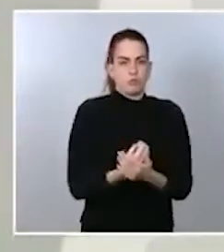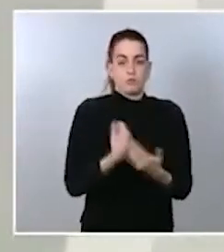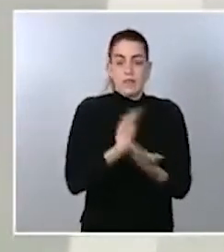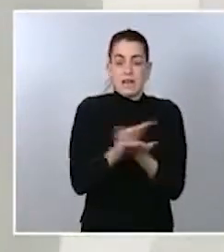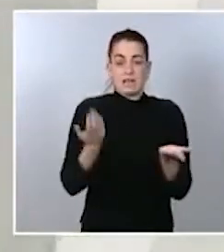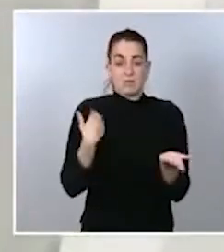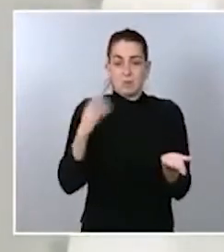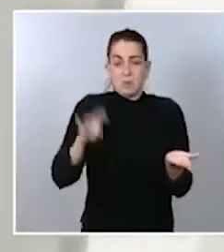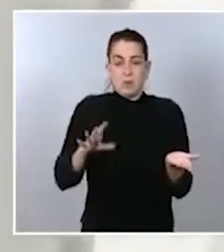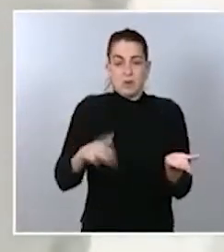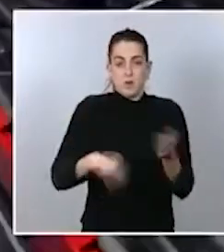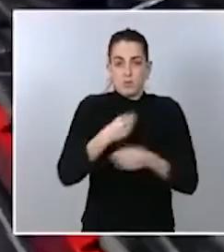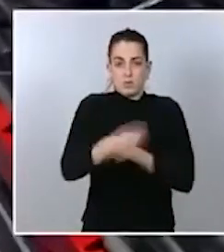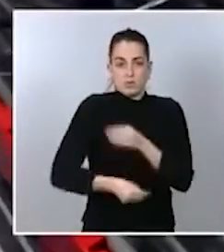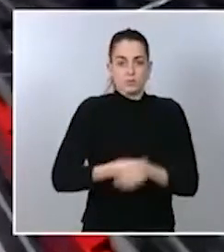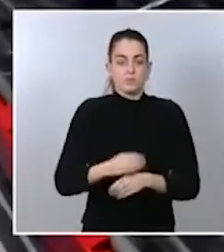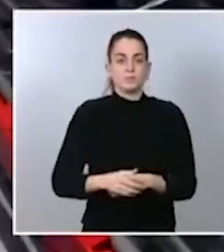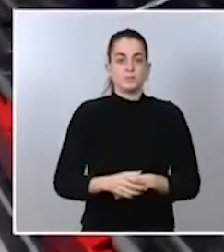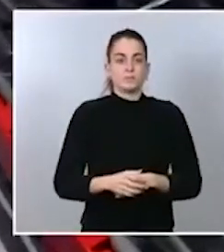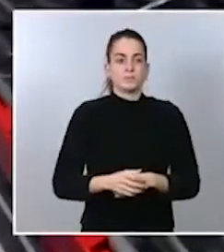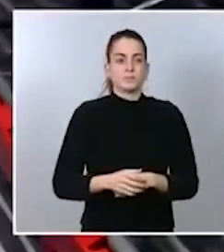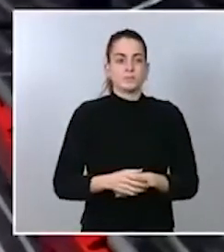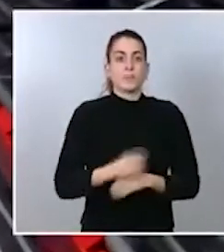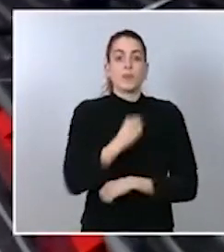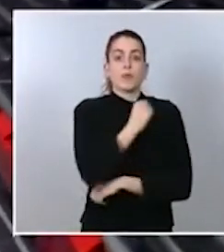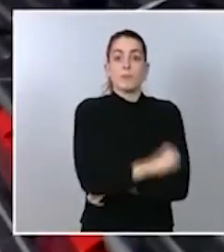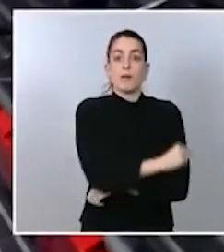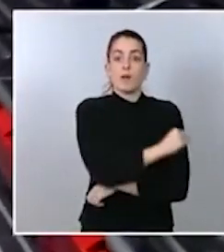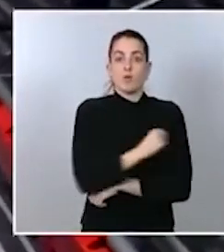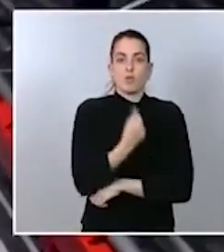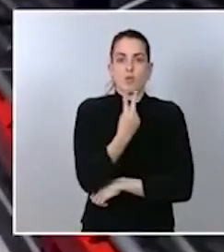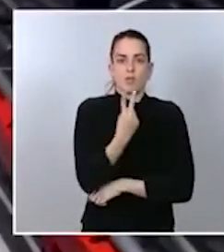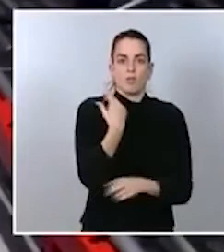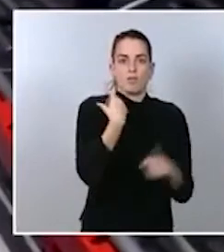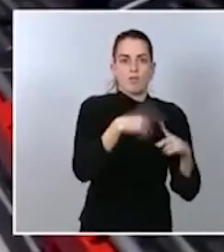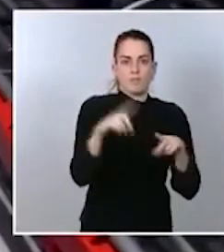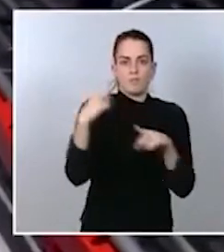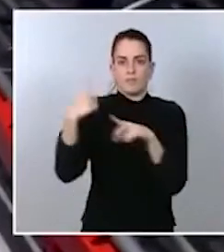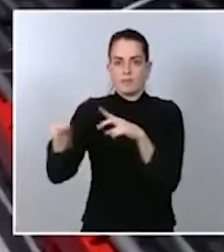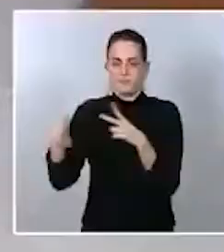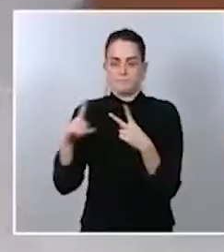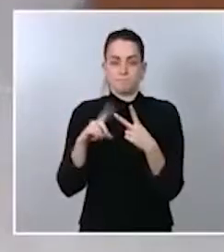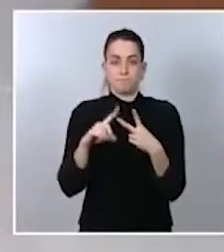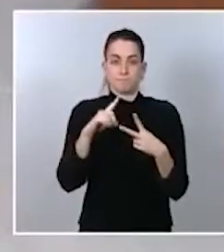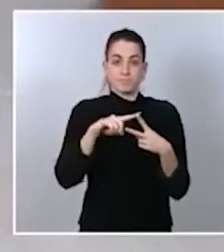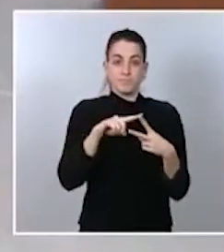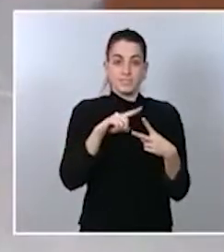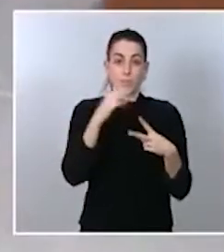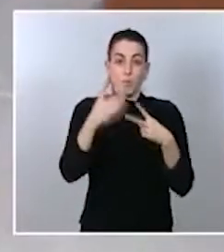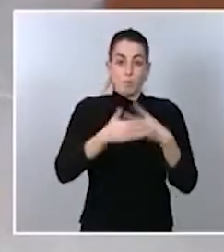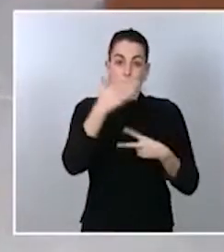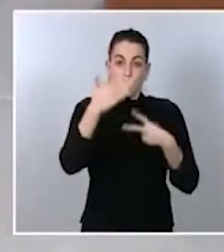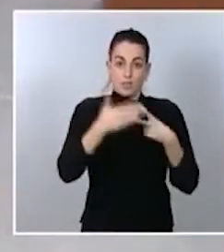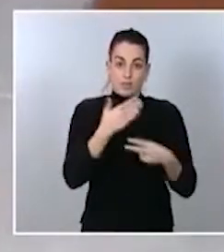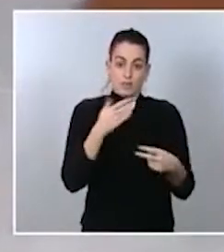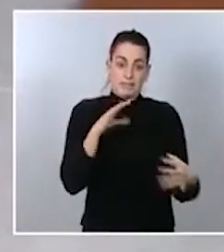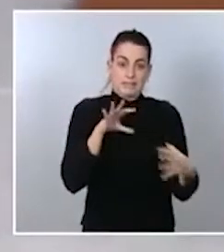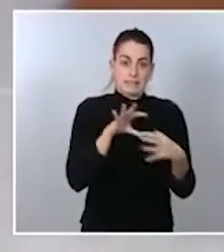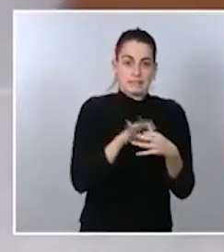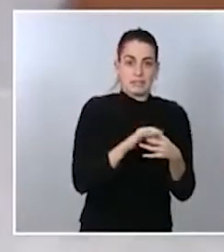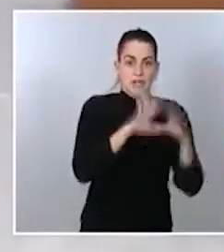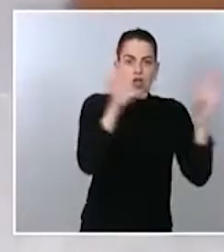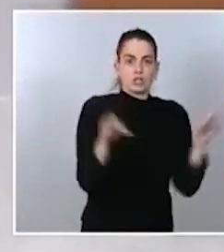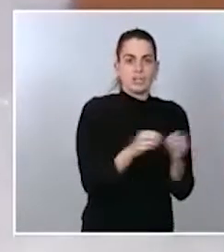dos distintas vacunas. En relación a la vacuna de Moderna, vamos a recibir un total de 599